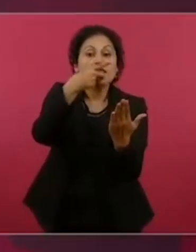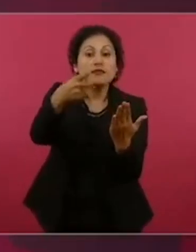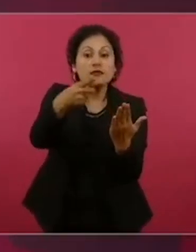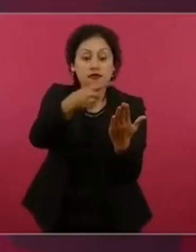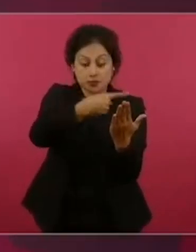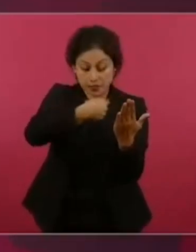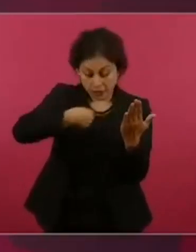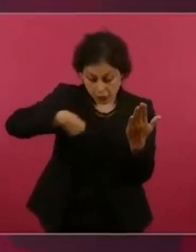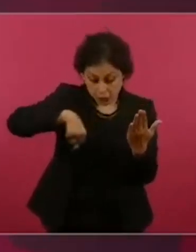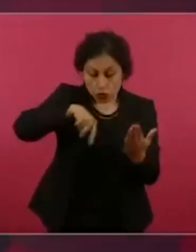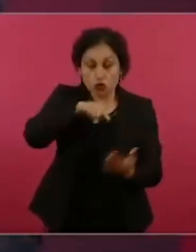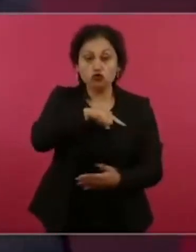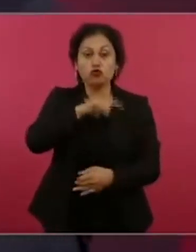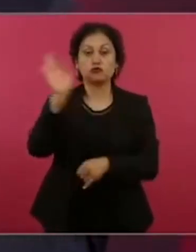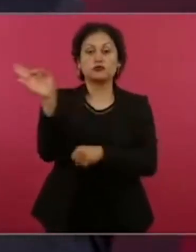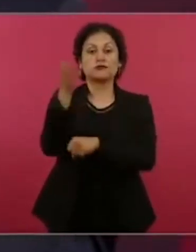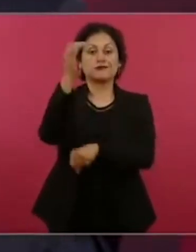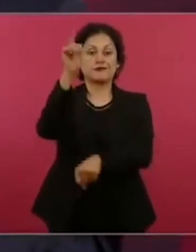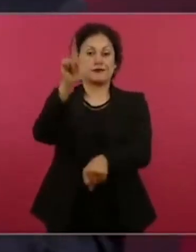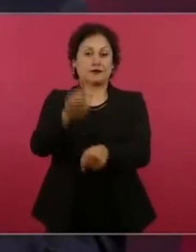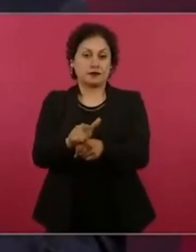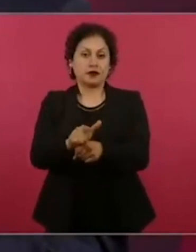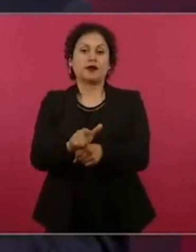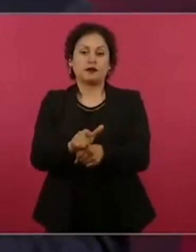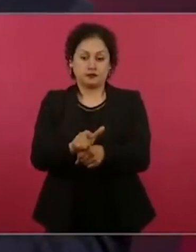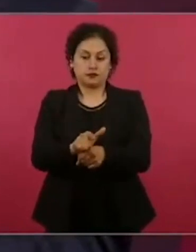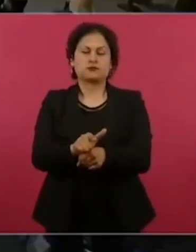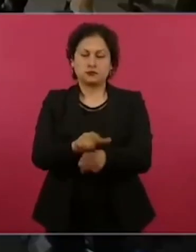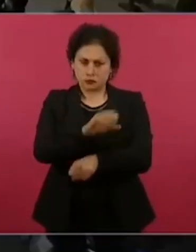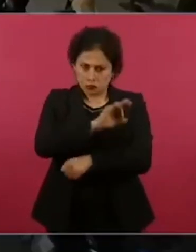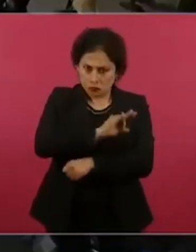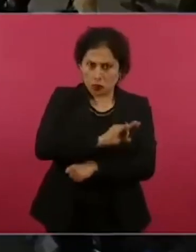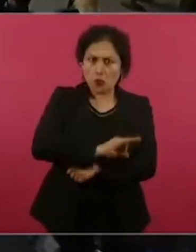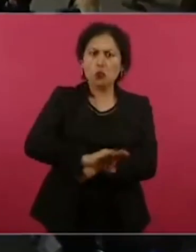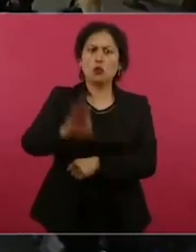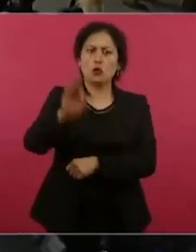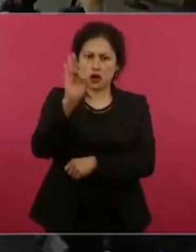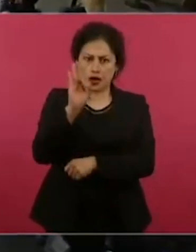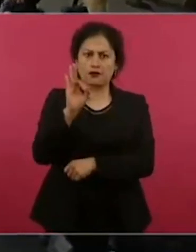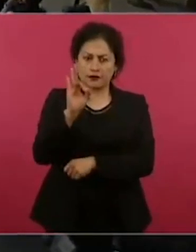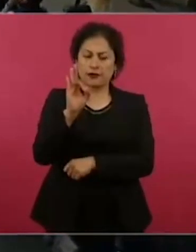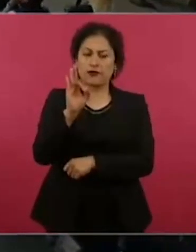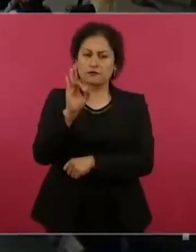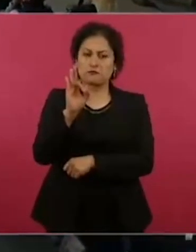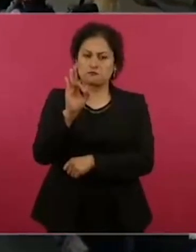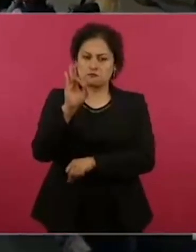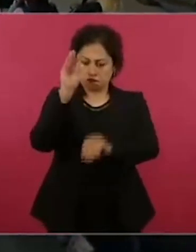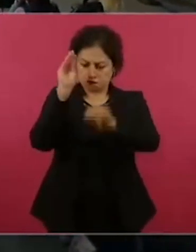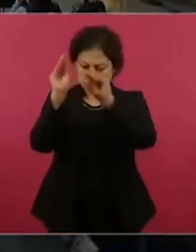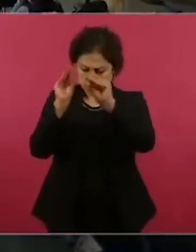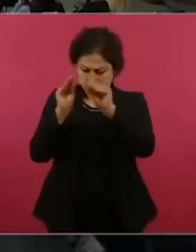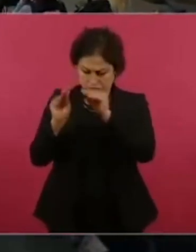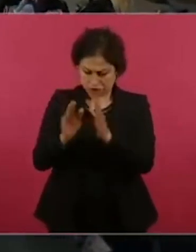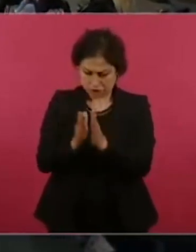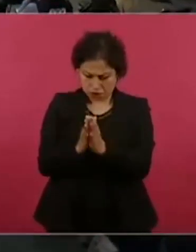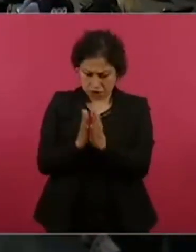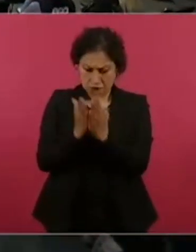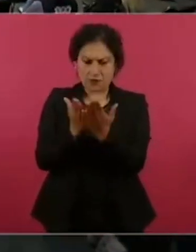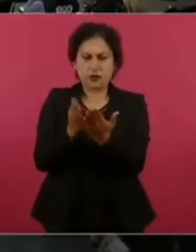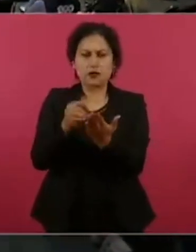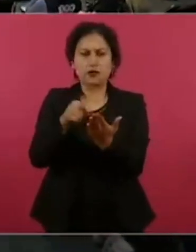para llevar a cabo la elaboración de los libros de texto.